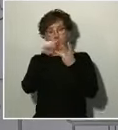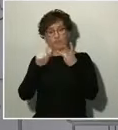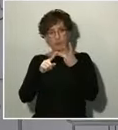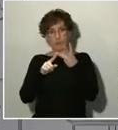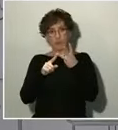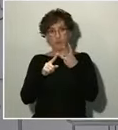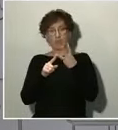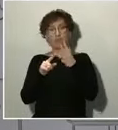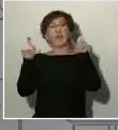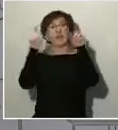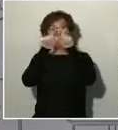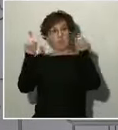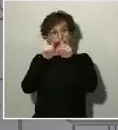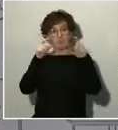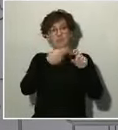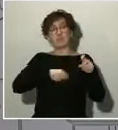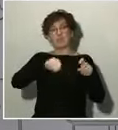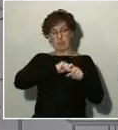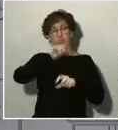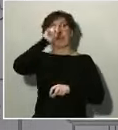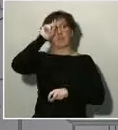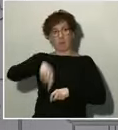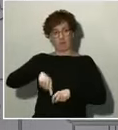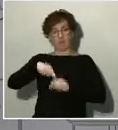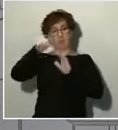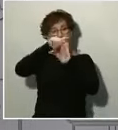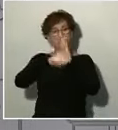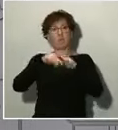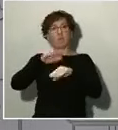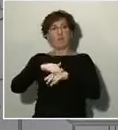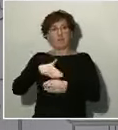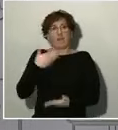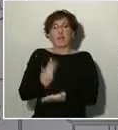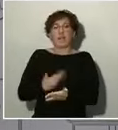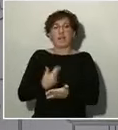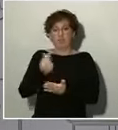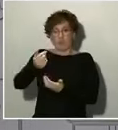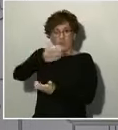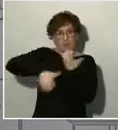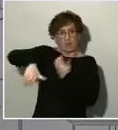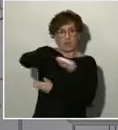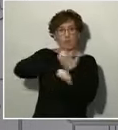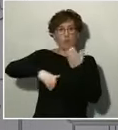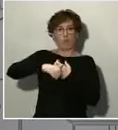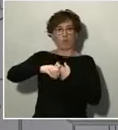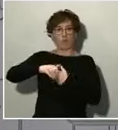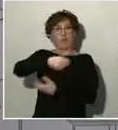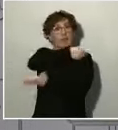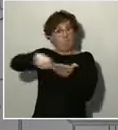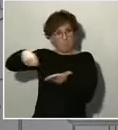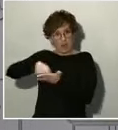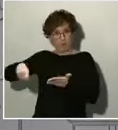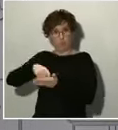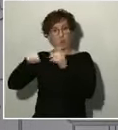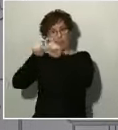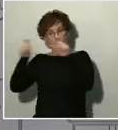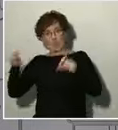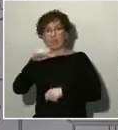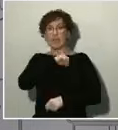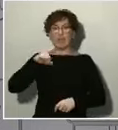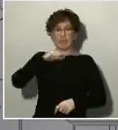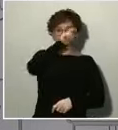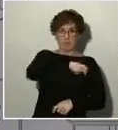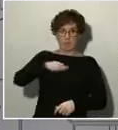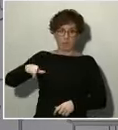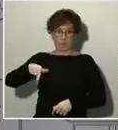en nuestro país, garantizar el flujo de crédito y de pagos de las empresas y también de los autónomos de nuestro país. Y,